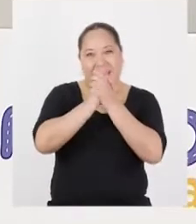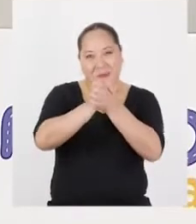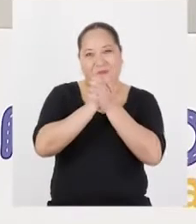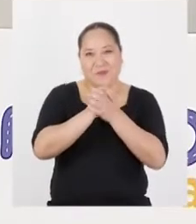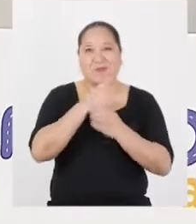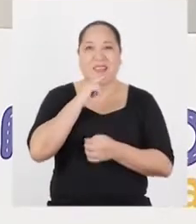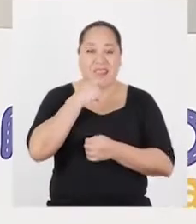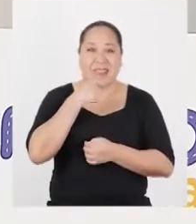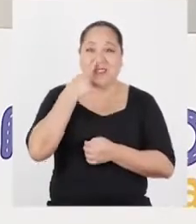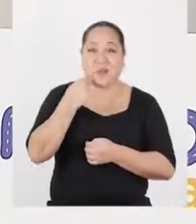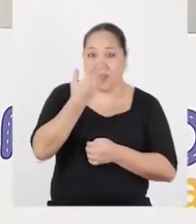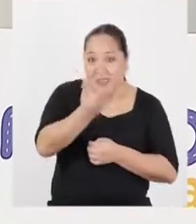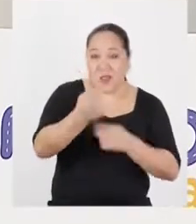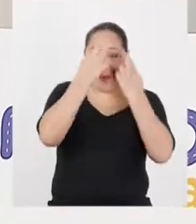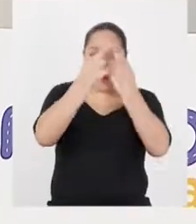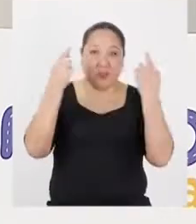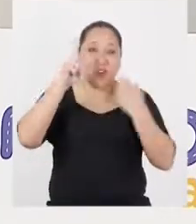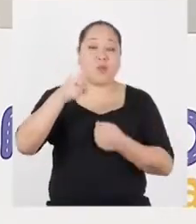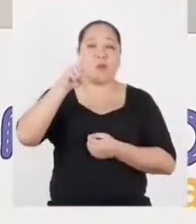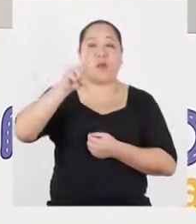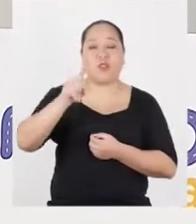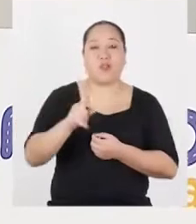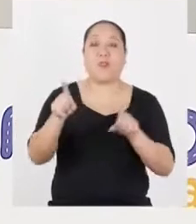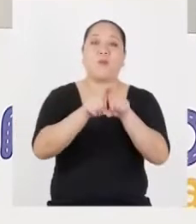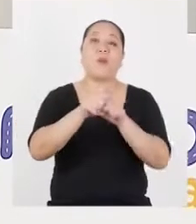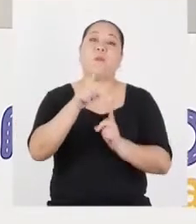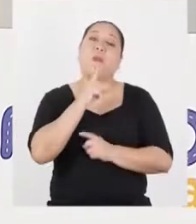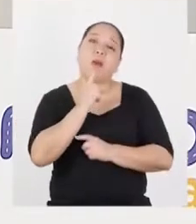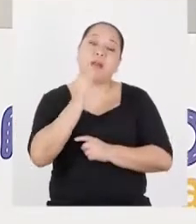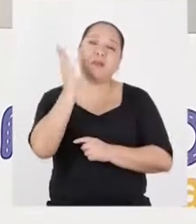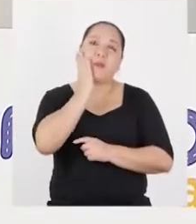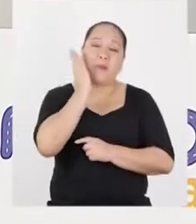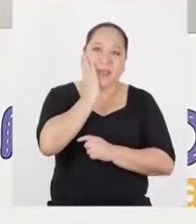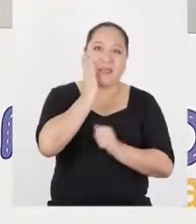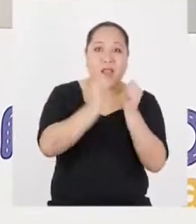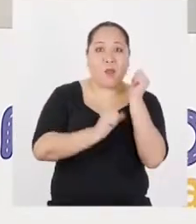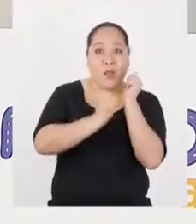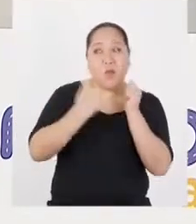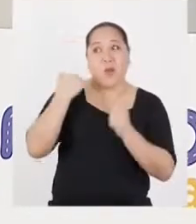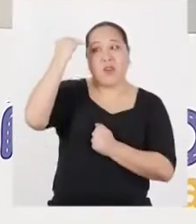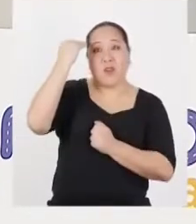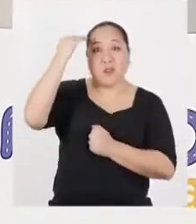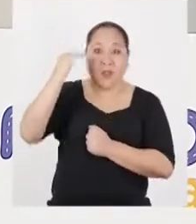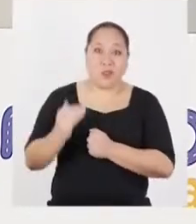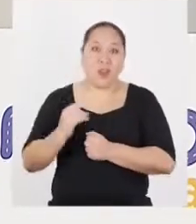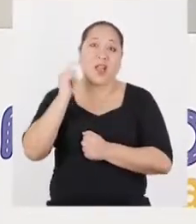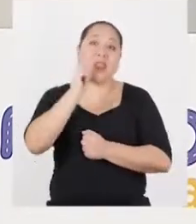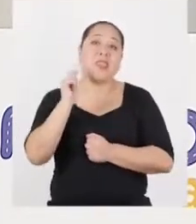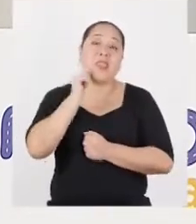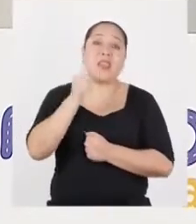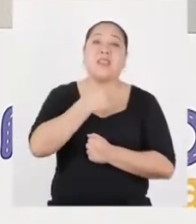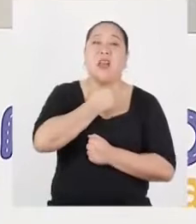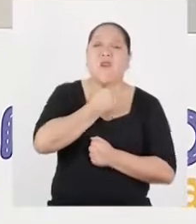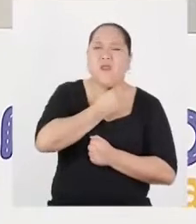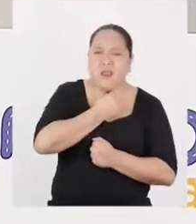Amigas y amigos de la Promo 2021, y también papás, mamás, hermanos mayores y menores, tías,